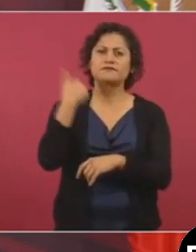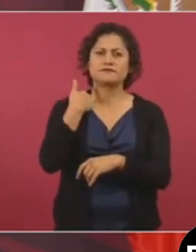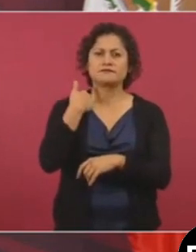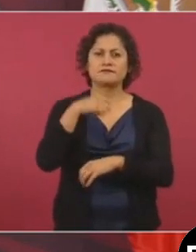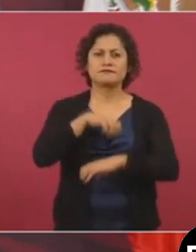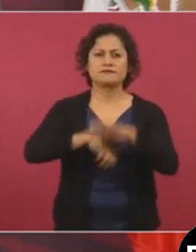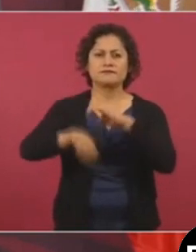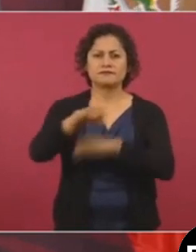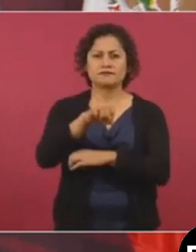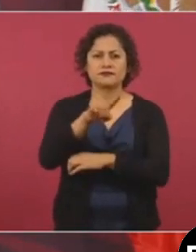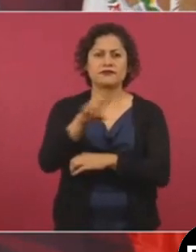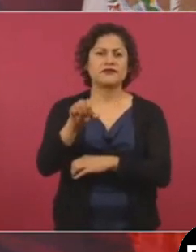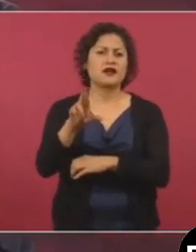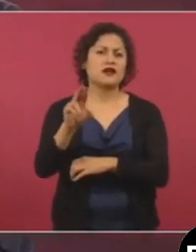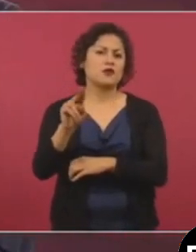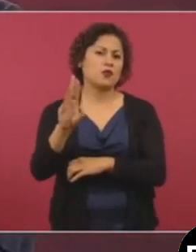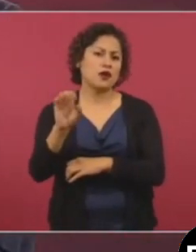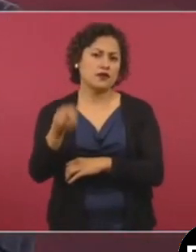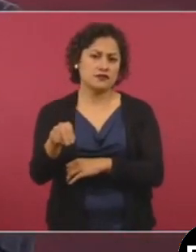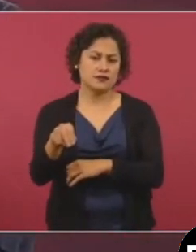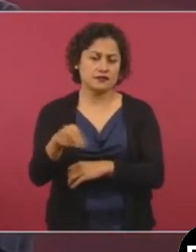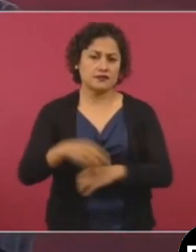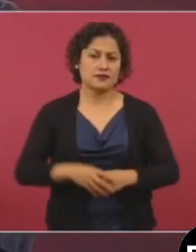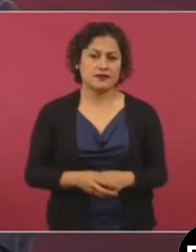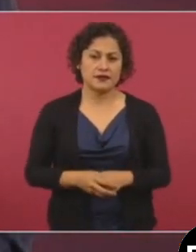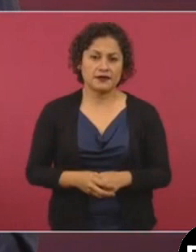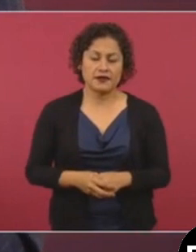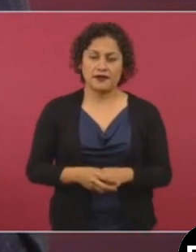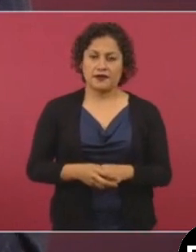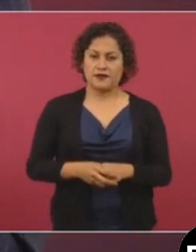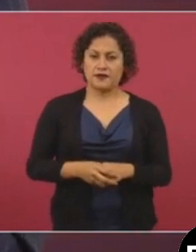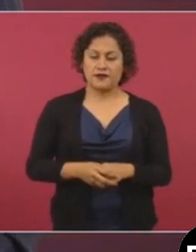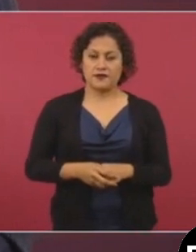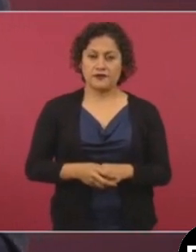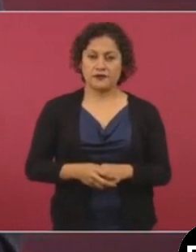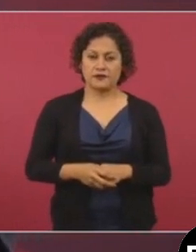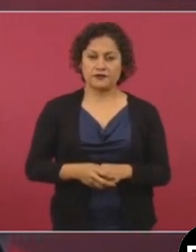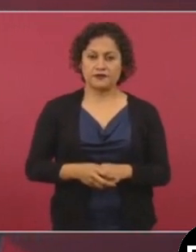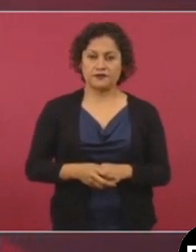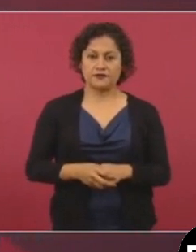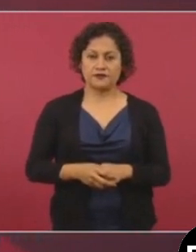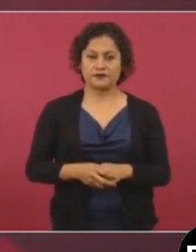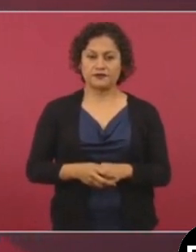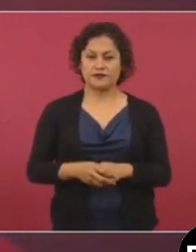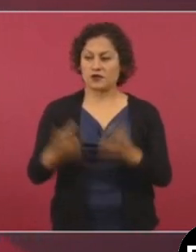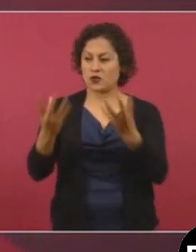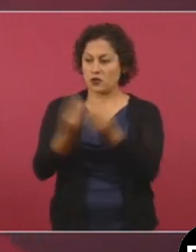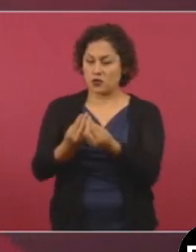Sarucán, que ahora con Dolia Esteves